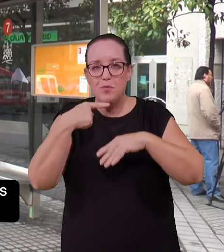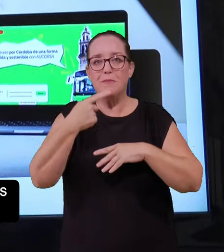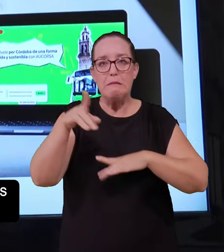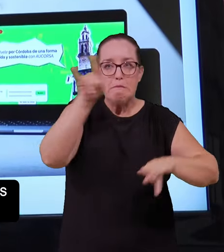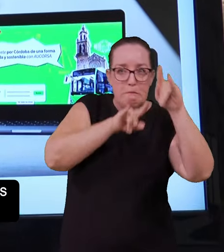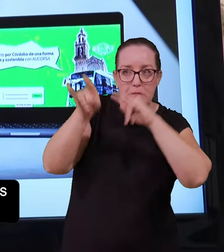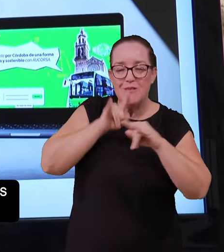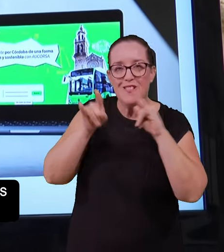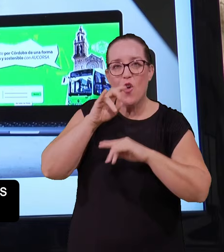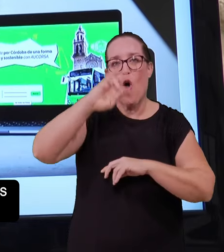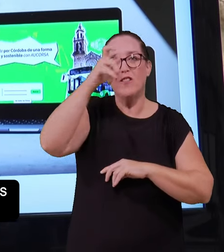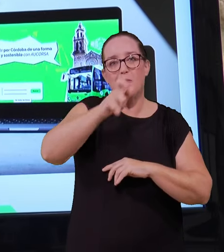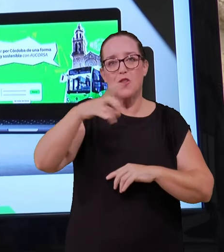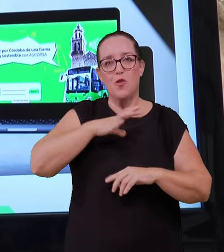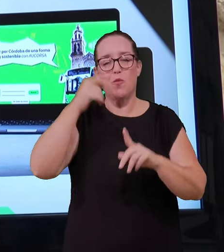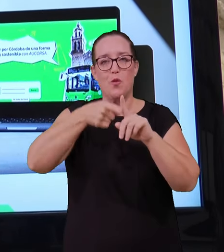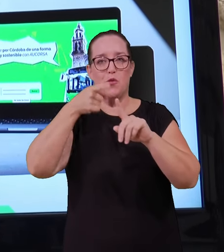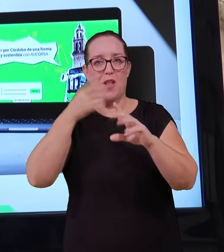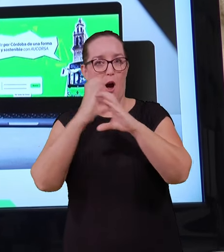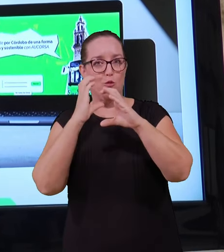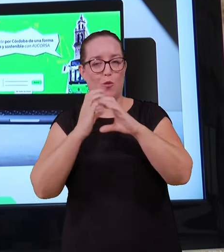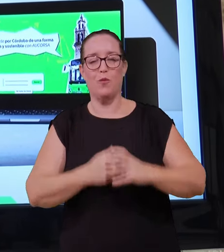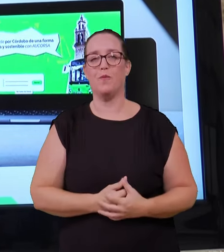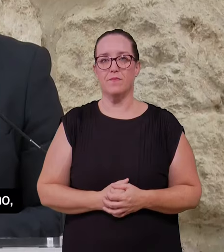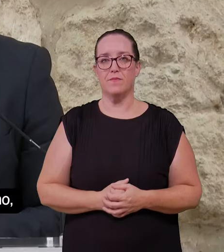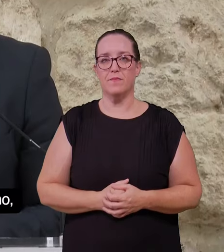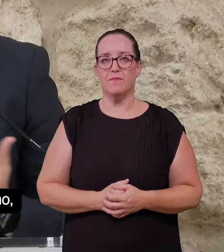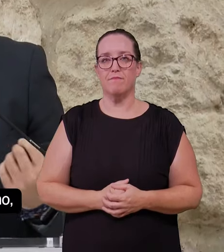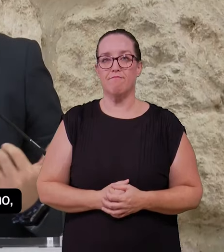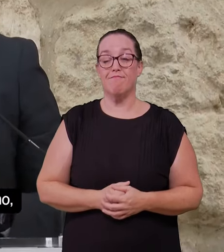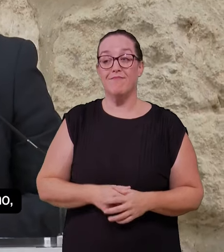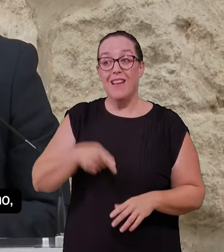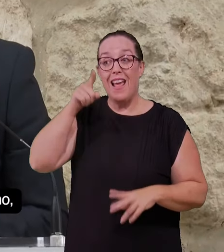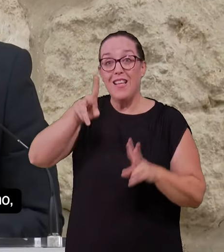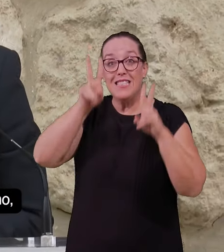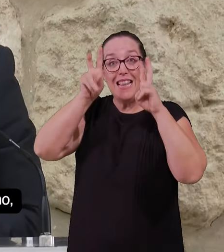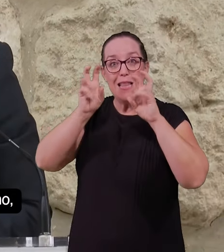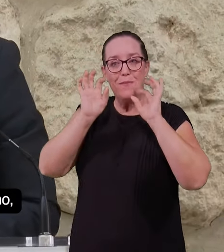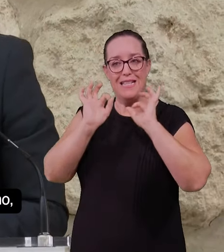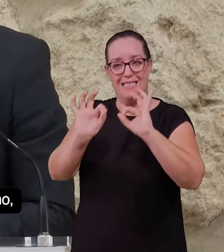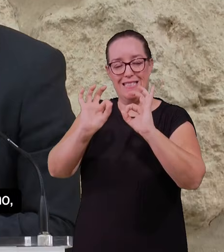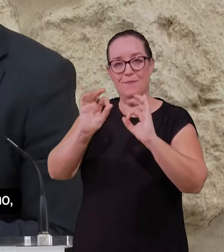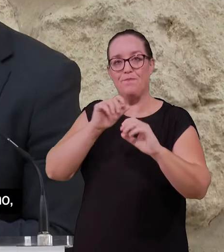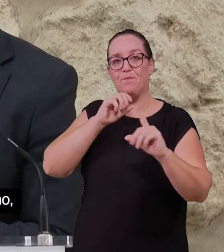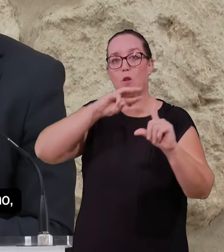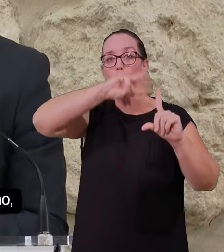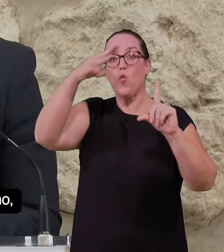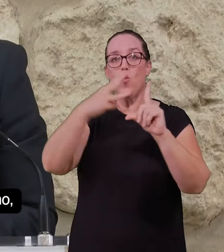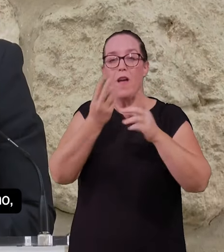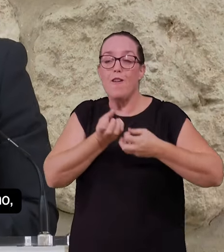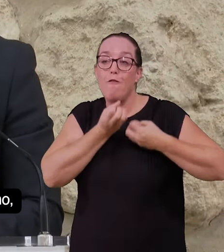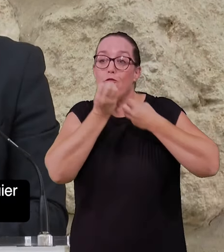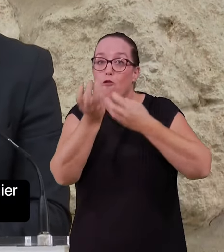habituales y se intenta captar el interés de futuros viajeros. Y esto va de eso, esto va de poner más información